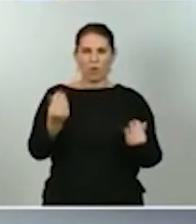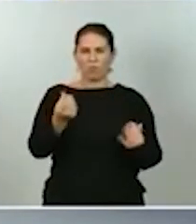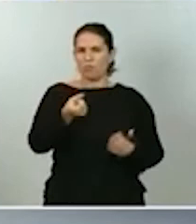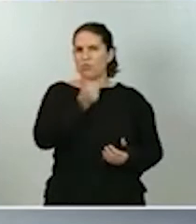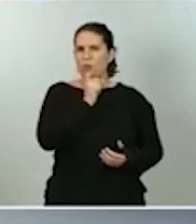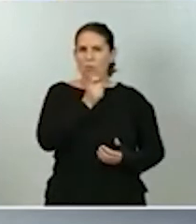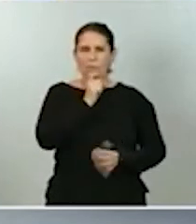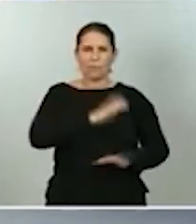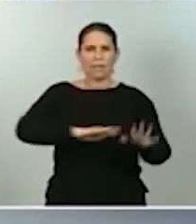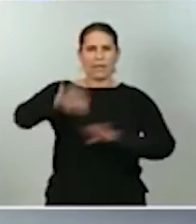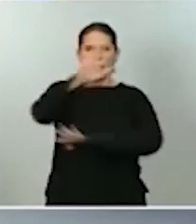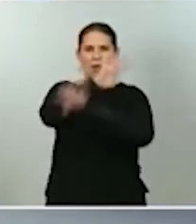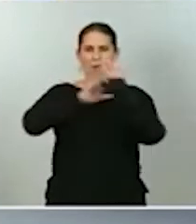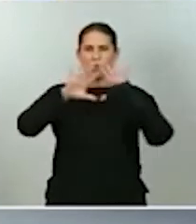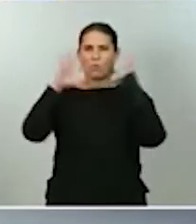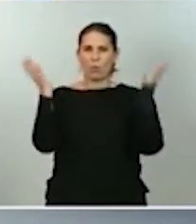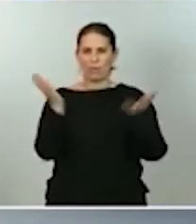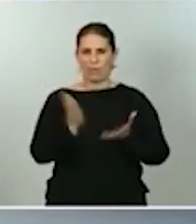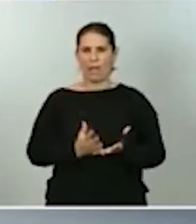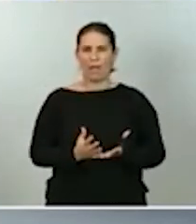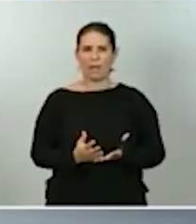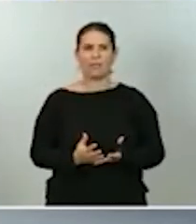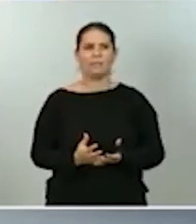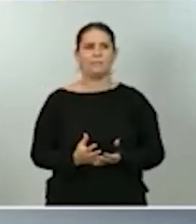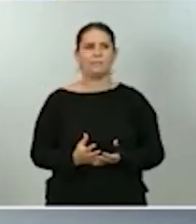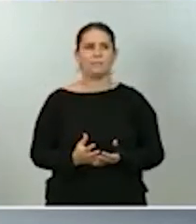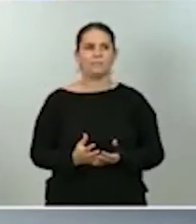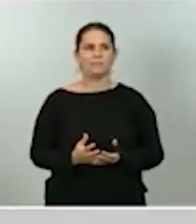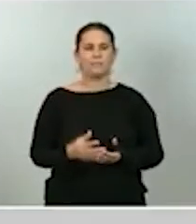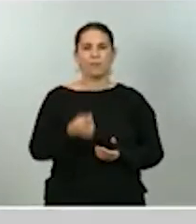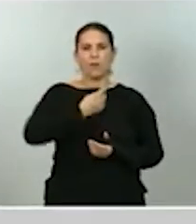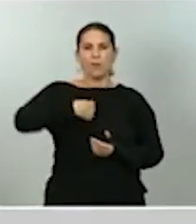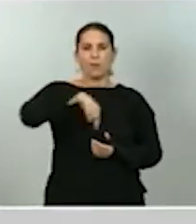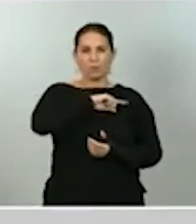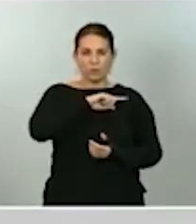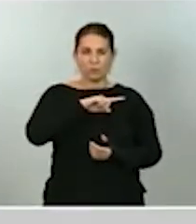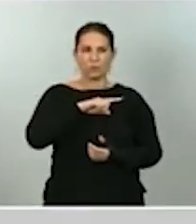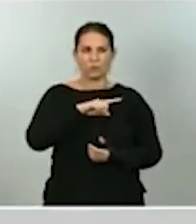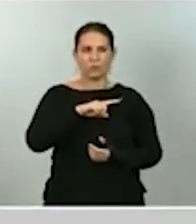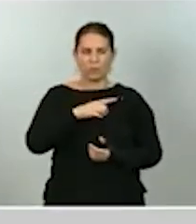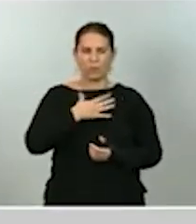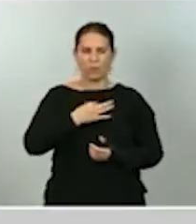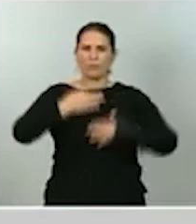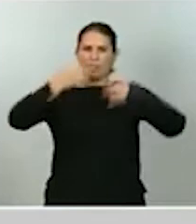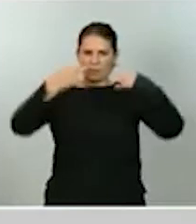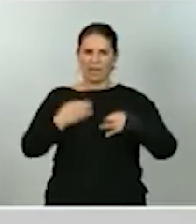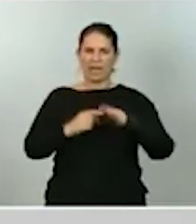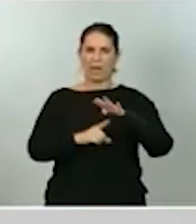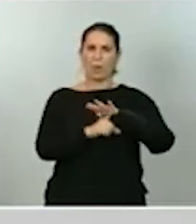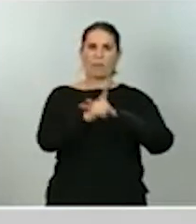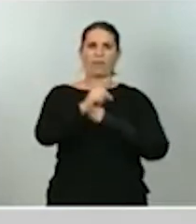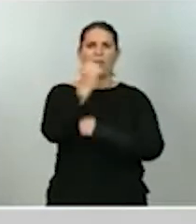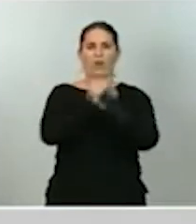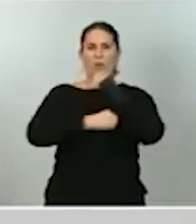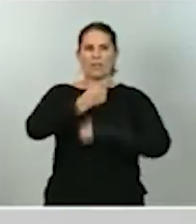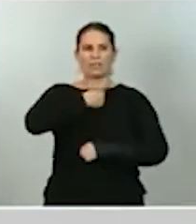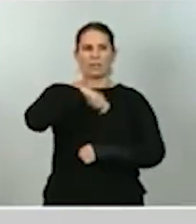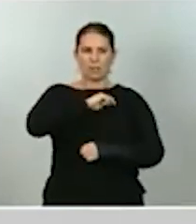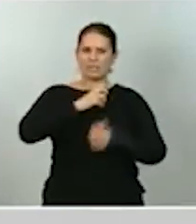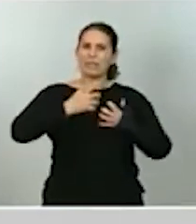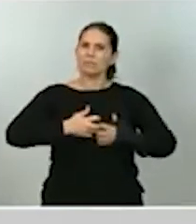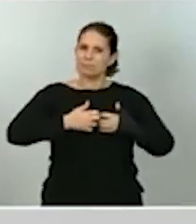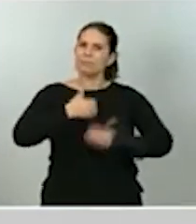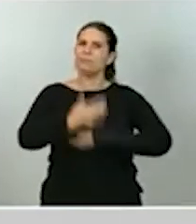mundial, podemos afirmar que la recuperación de la economía española está en marcha. Las medidas